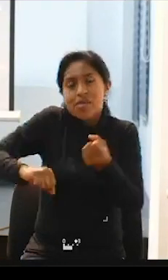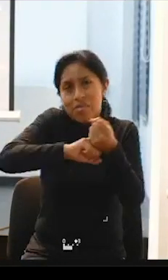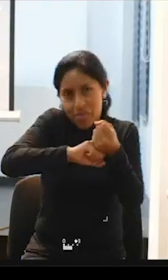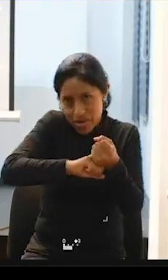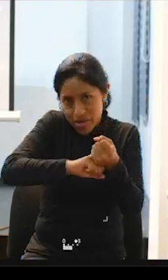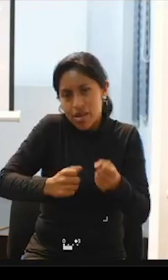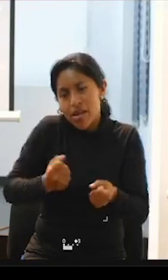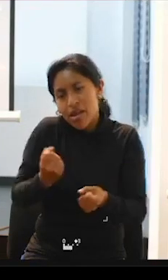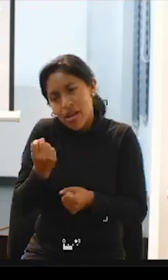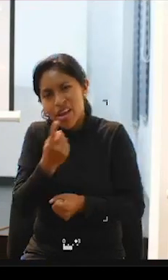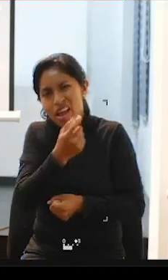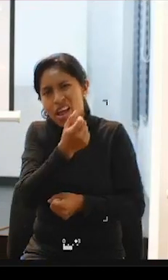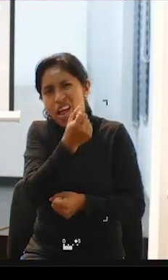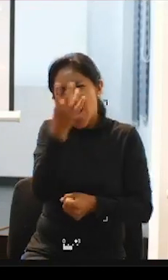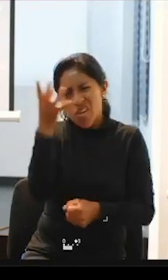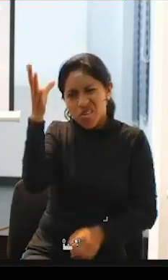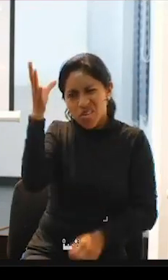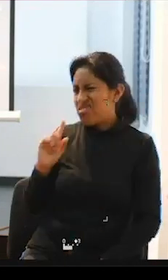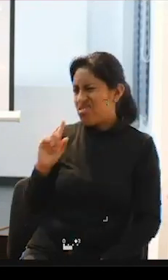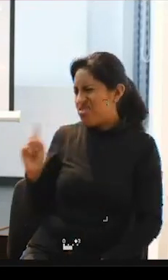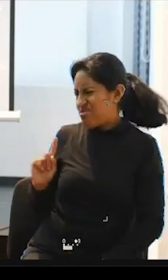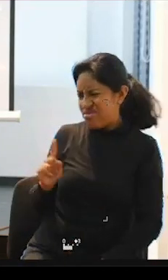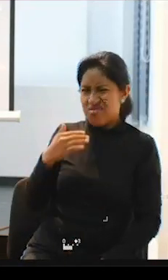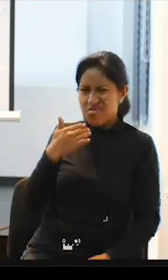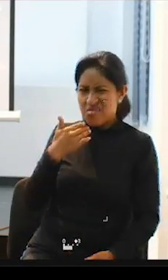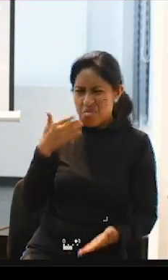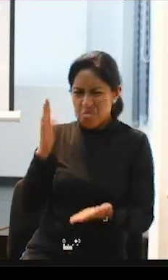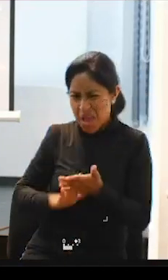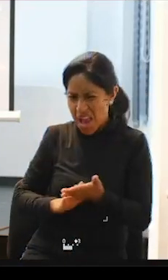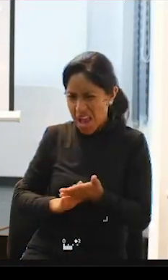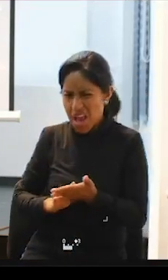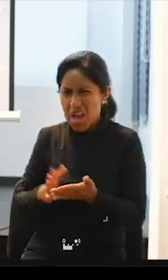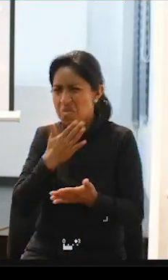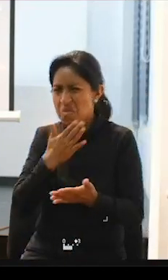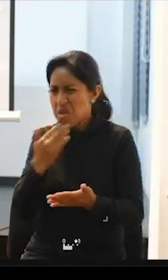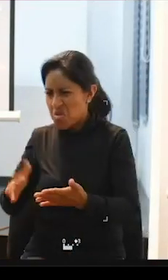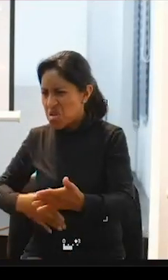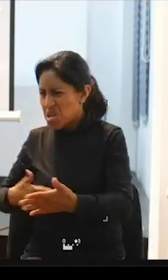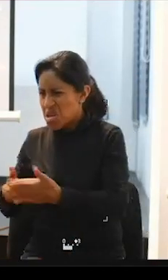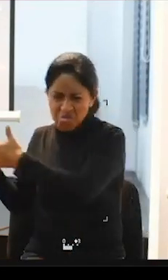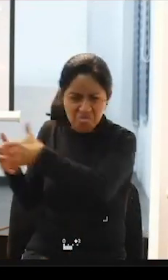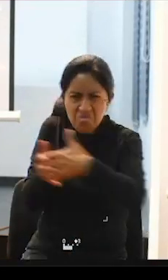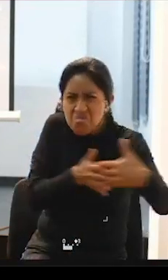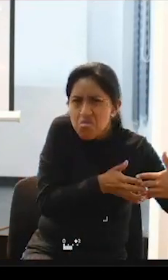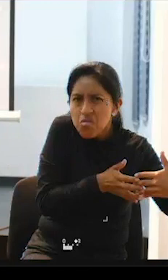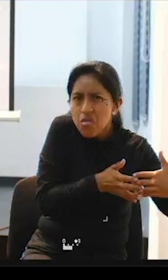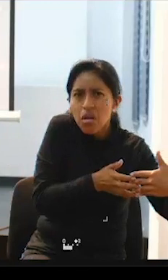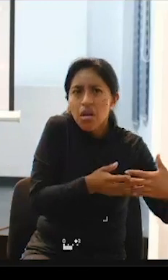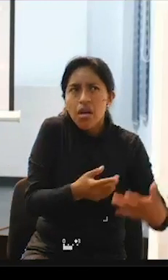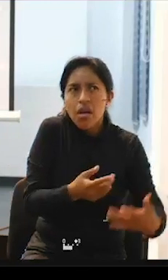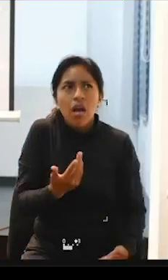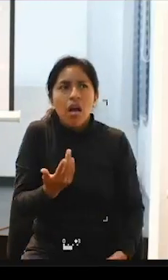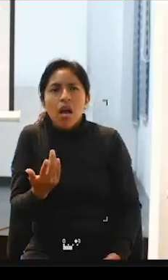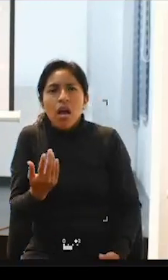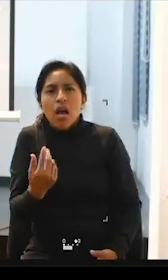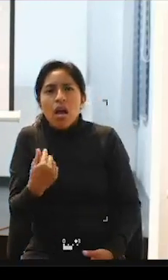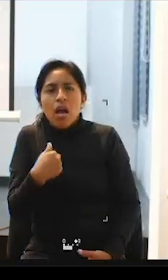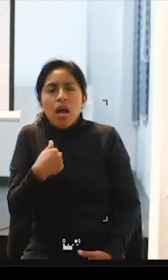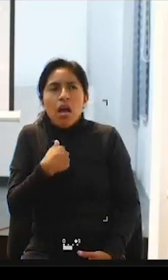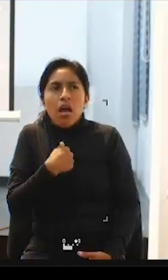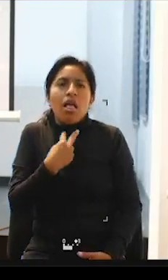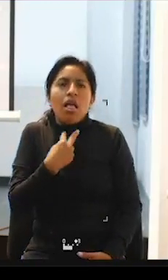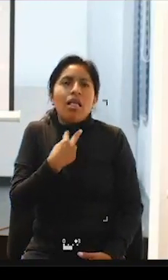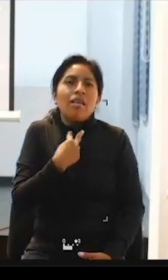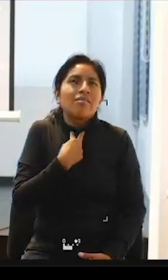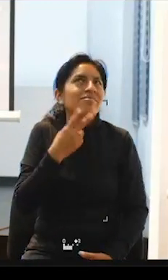cositas no le han gustado y le han encerrado y ya no nos han querido dejarles visitar ¿no? y ha sido duro entonces no es